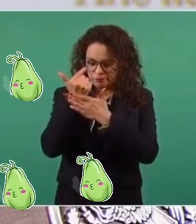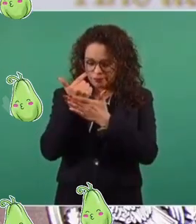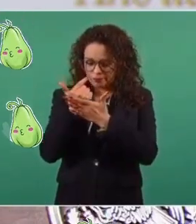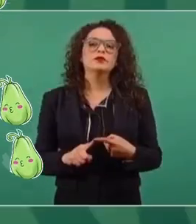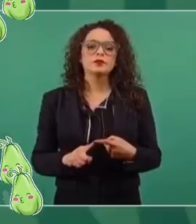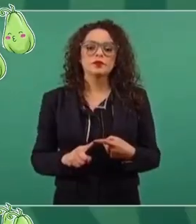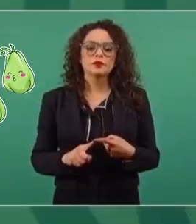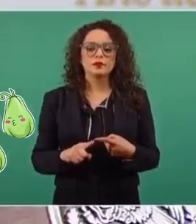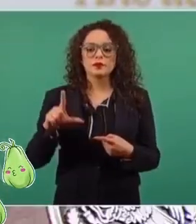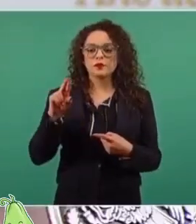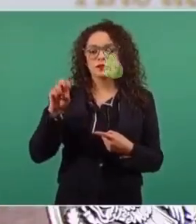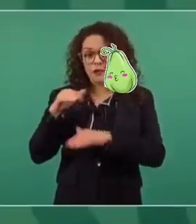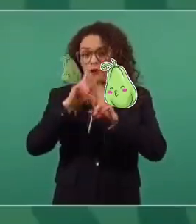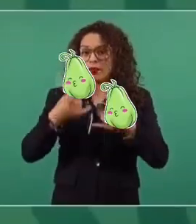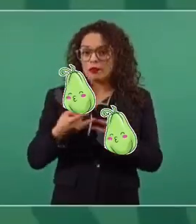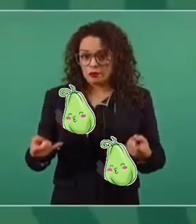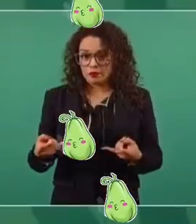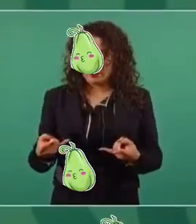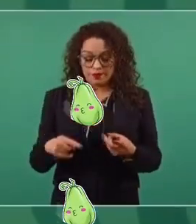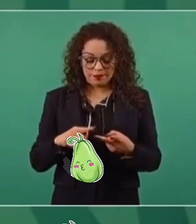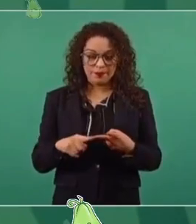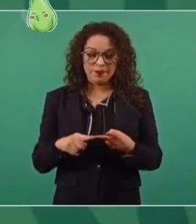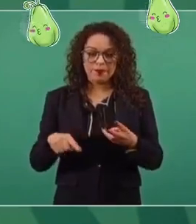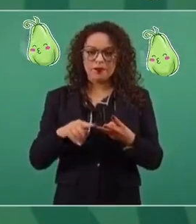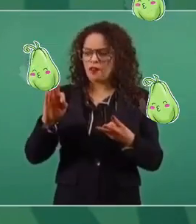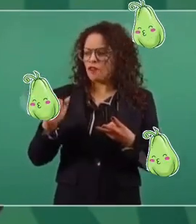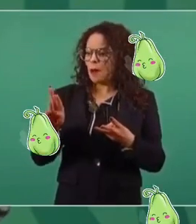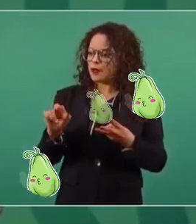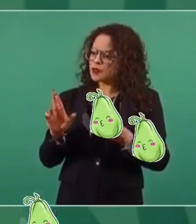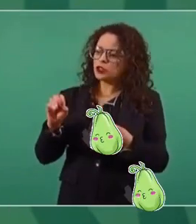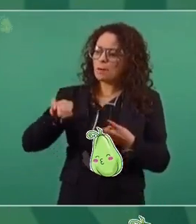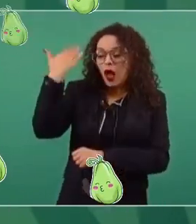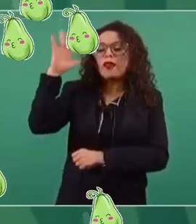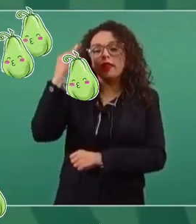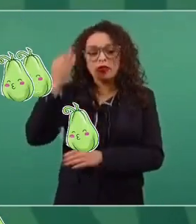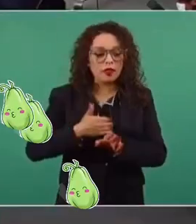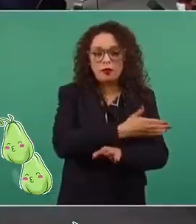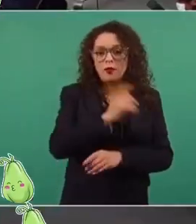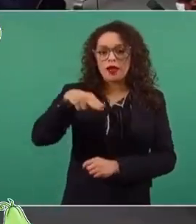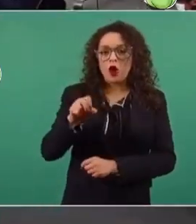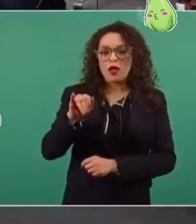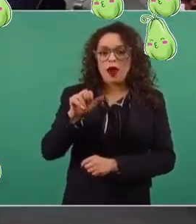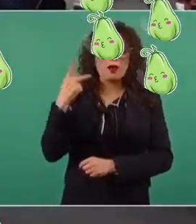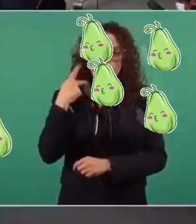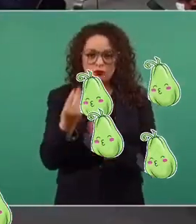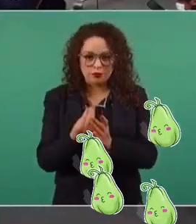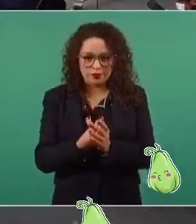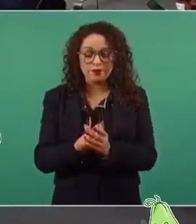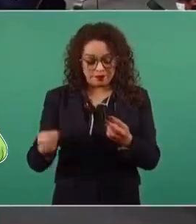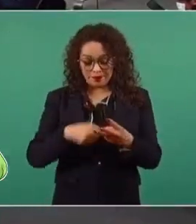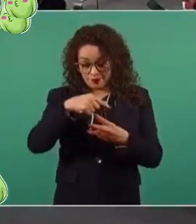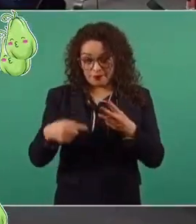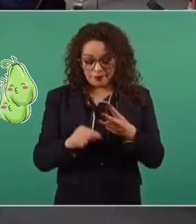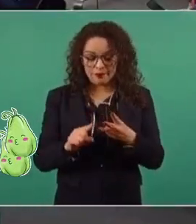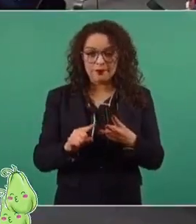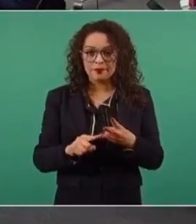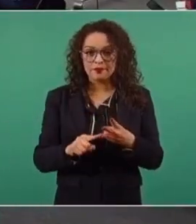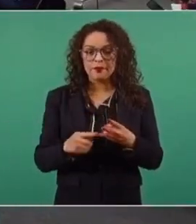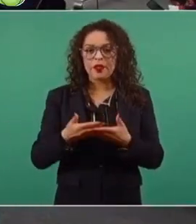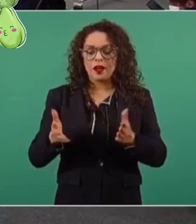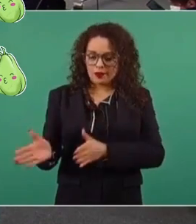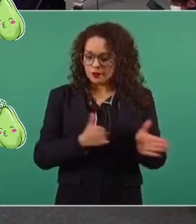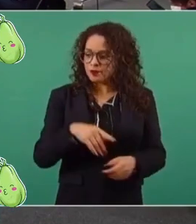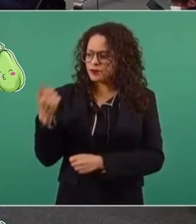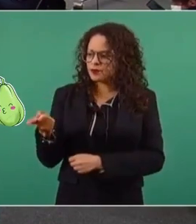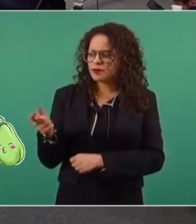Enrique Semo, Lorenzo Meyer, Fabricio Mejía, entonces llevamos tres. Luego nos vamos a los actores,